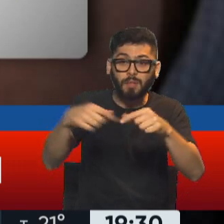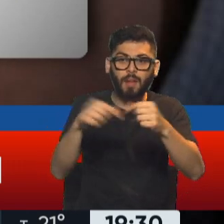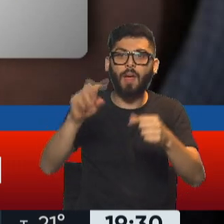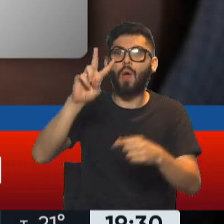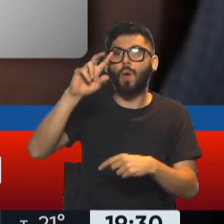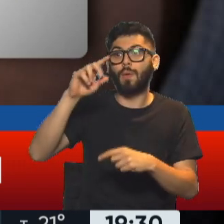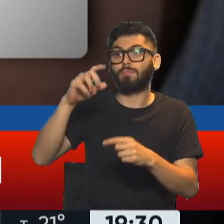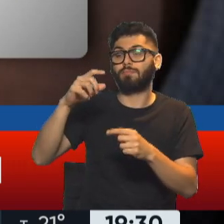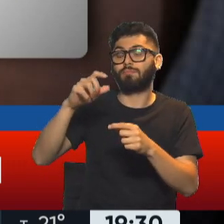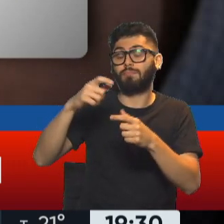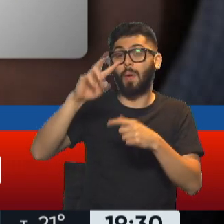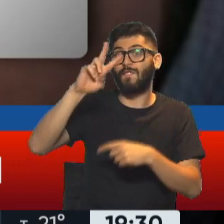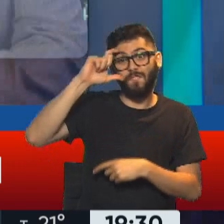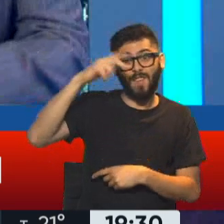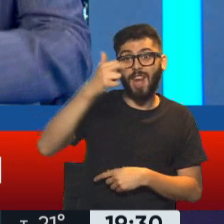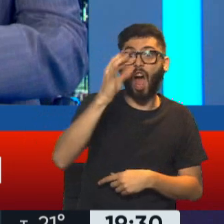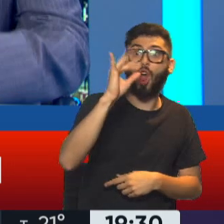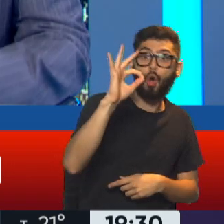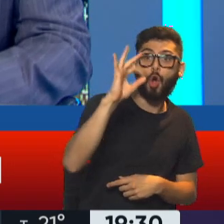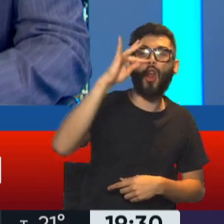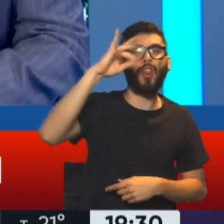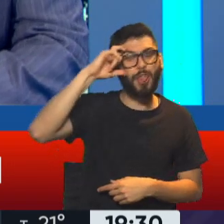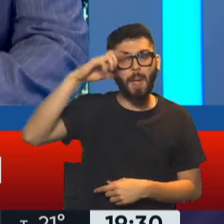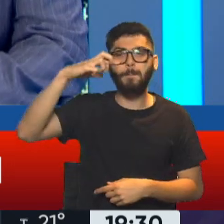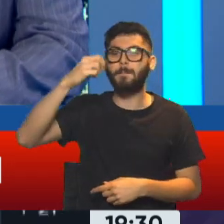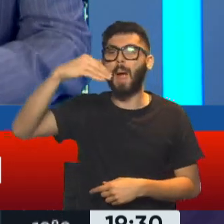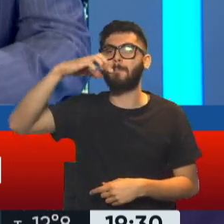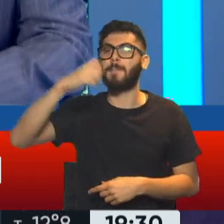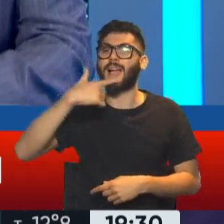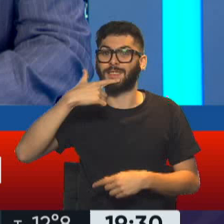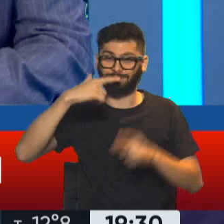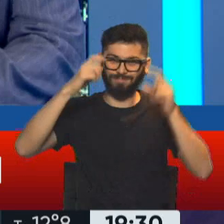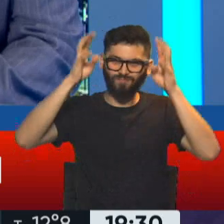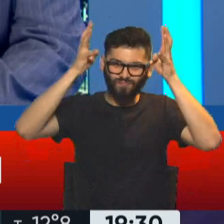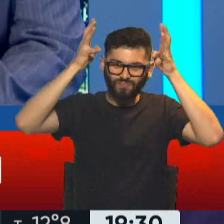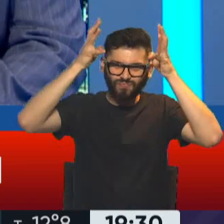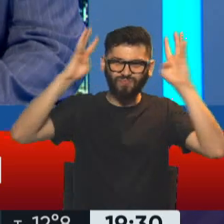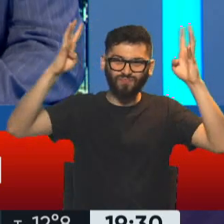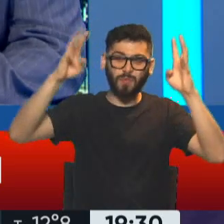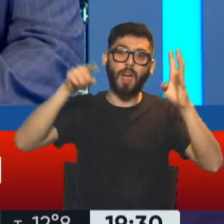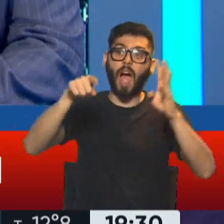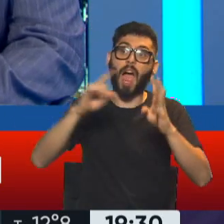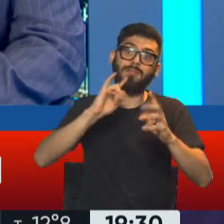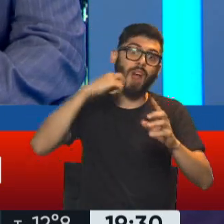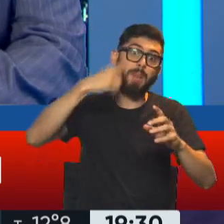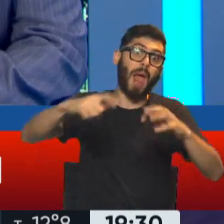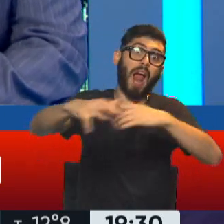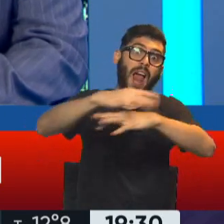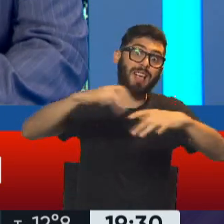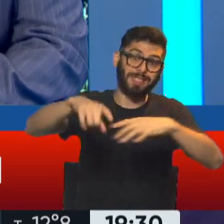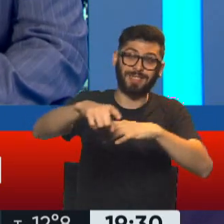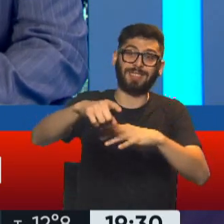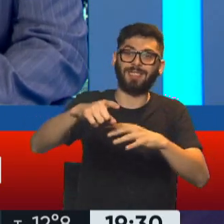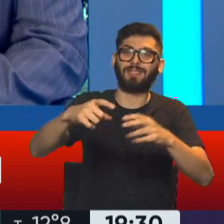extensión. Iba a ser así poco menos que un santuario o una suerte de reserva del venado de las pampas. Claro, el